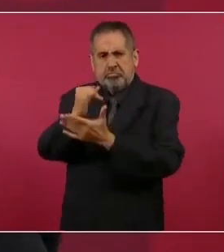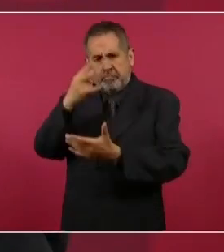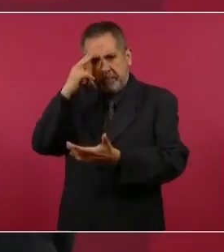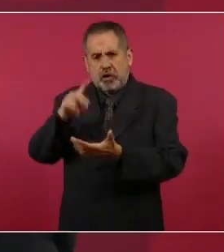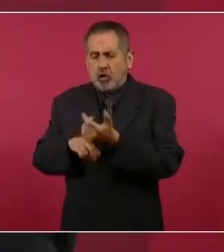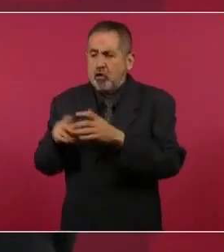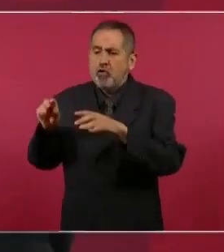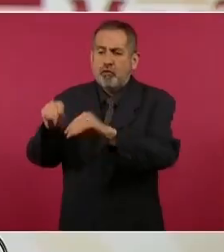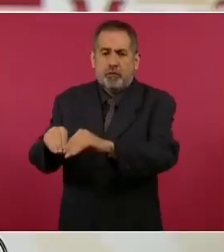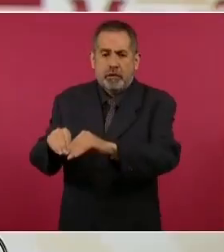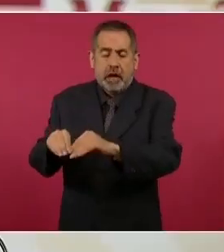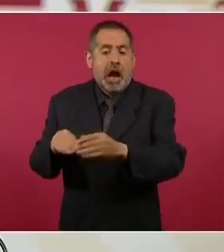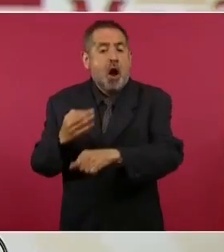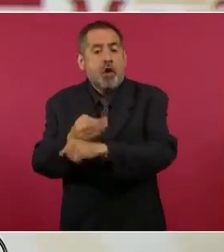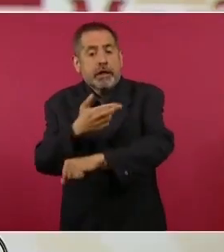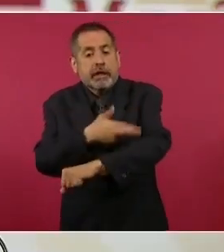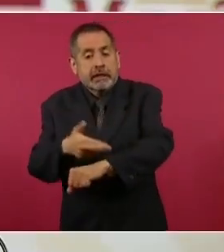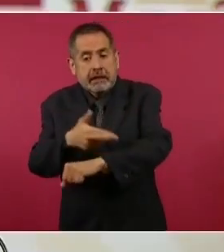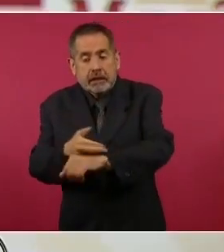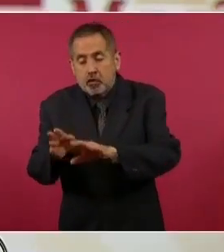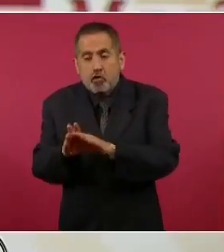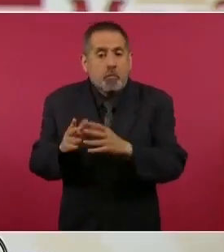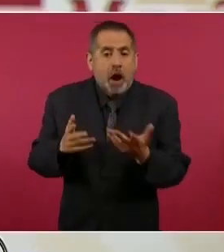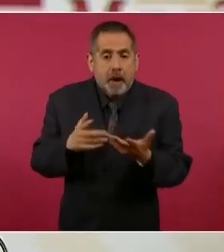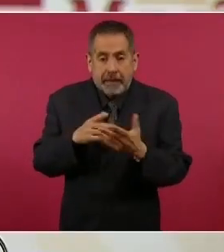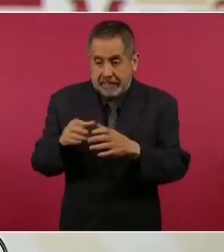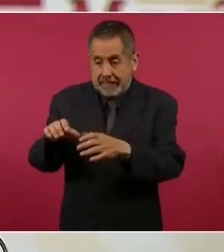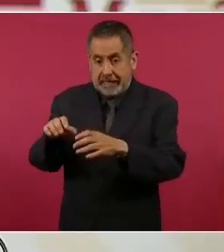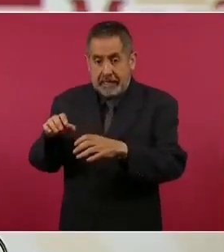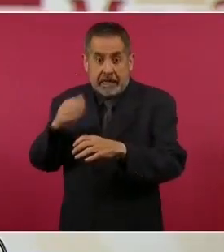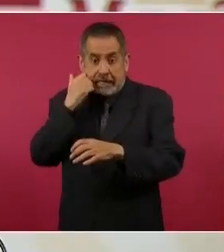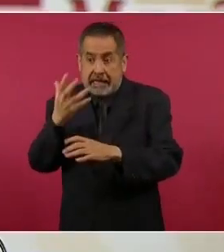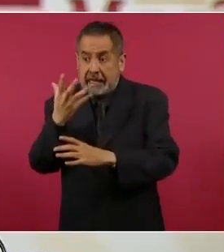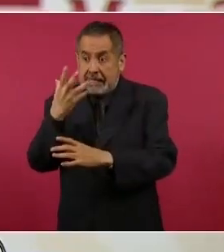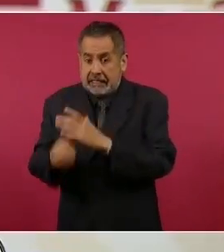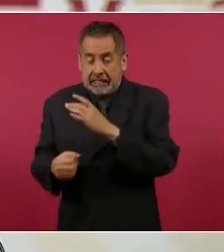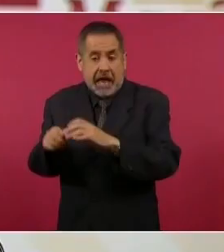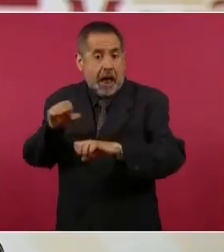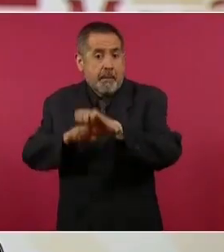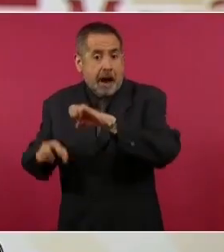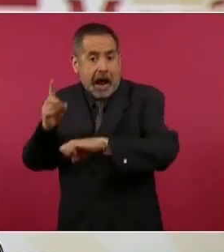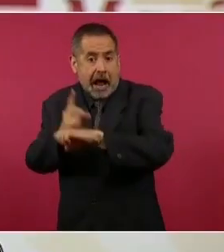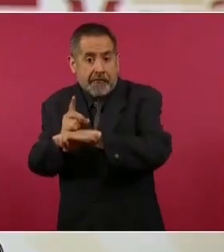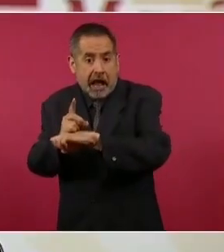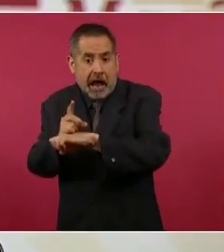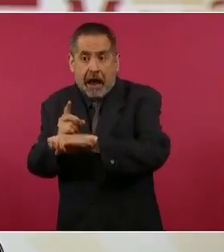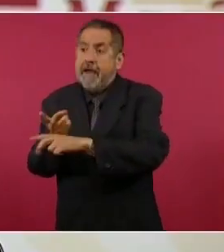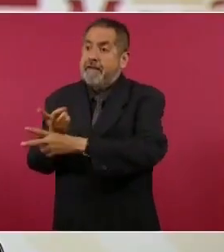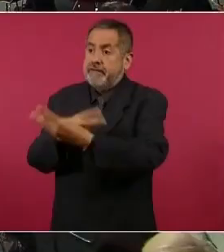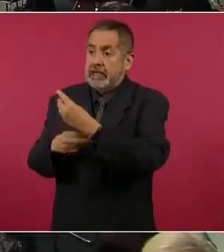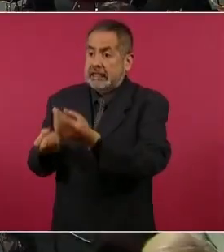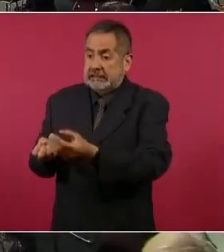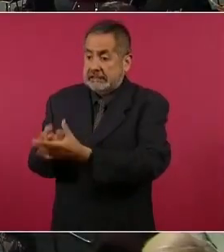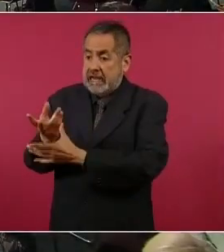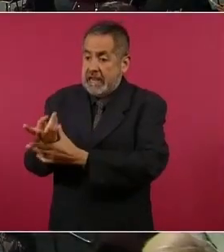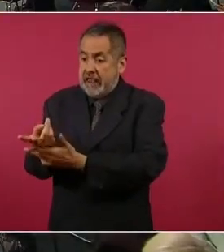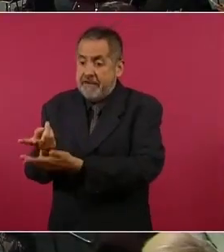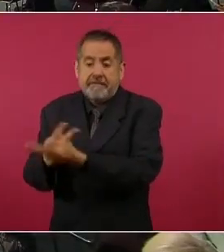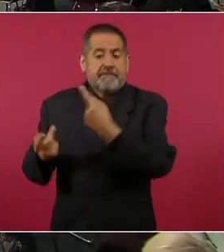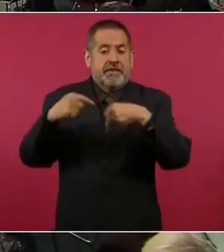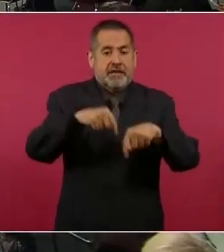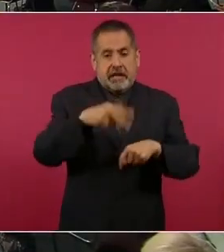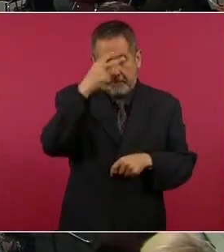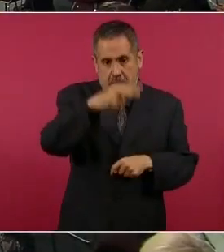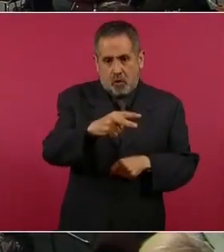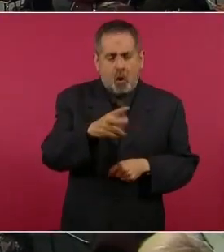lo que se está negociando, que sería el salvoconducto para que si desean salir lo puedan hacer y venir a México, si así lo desean. Pero están